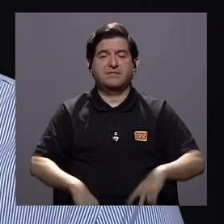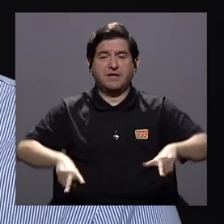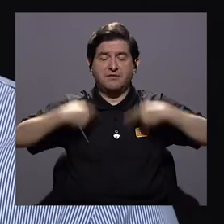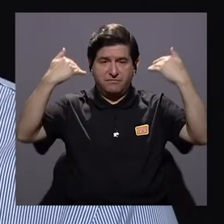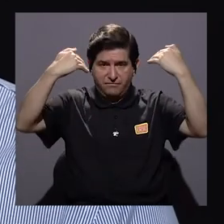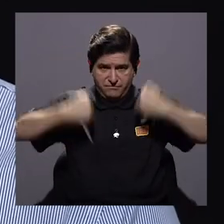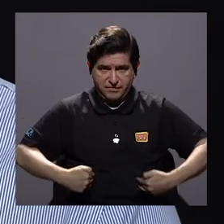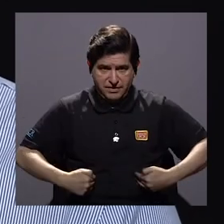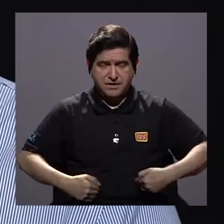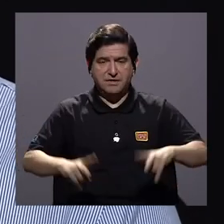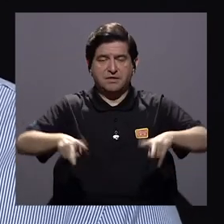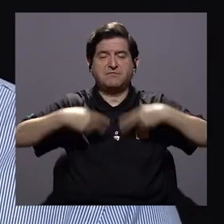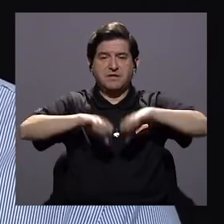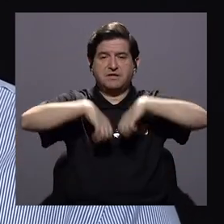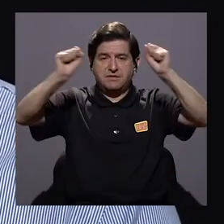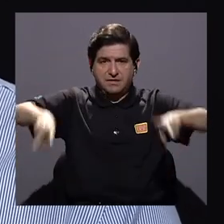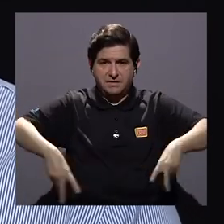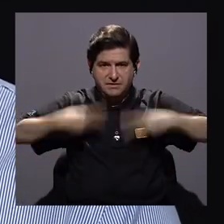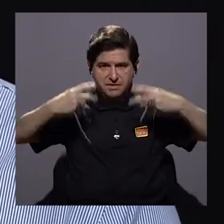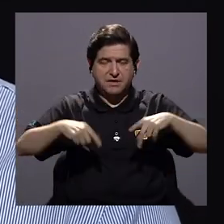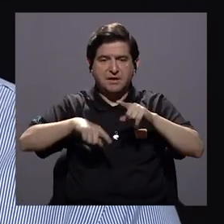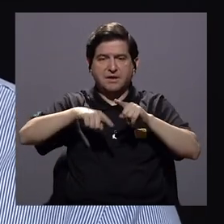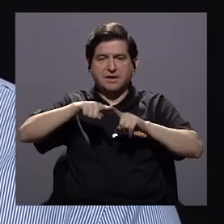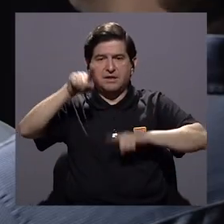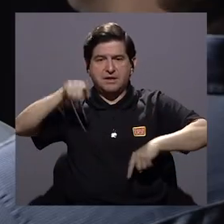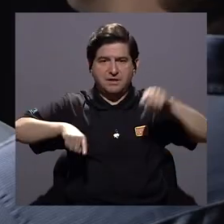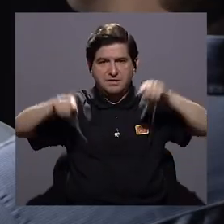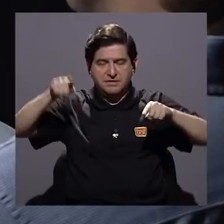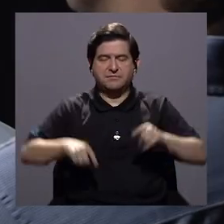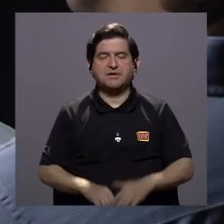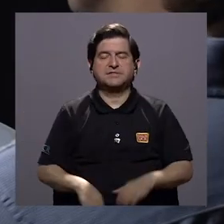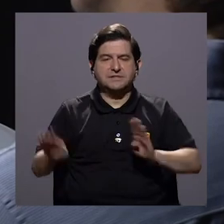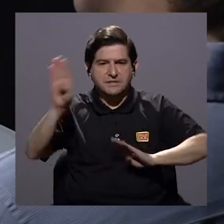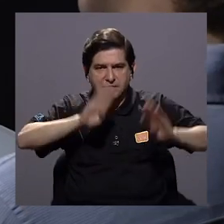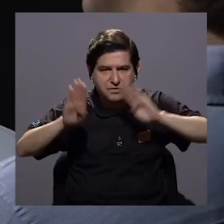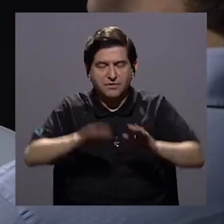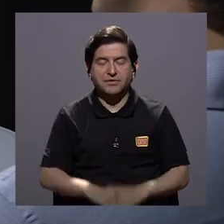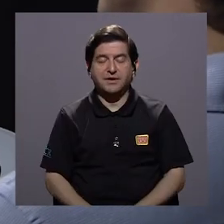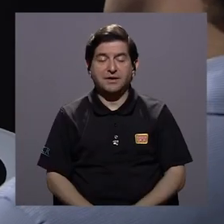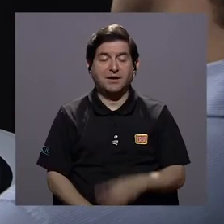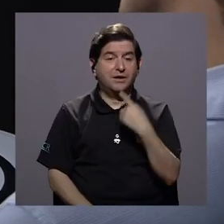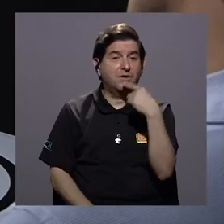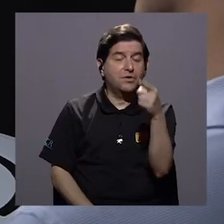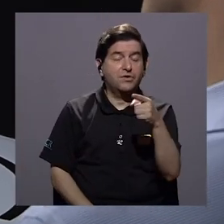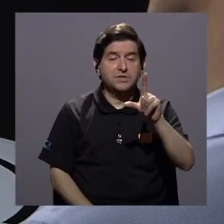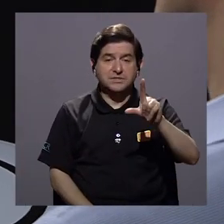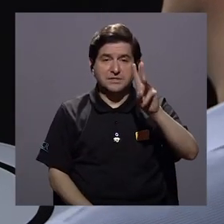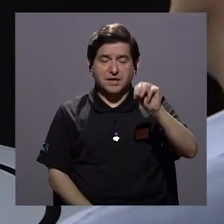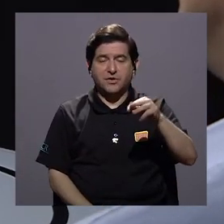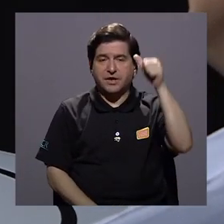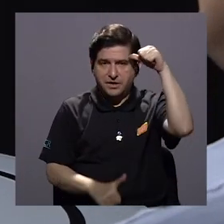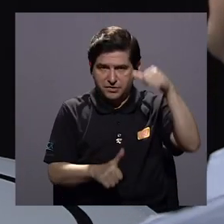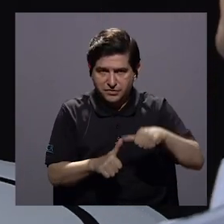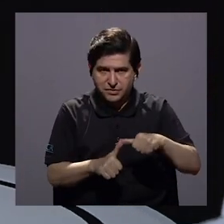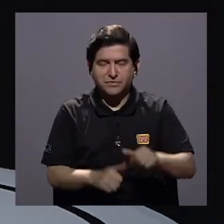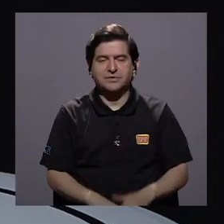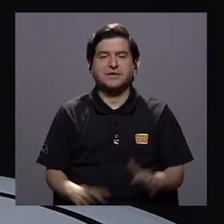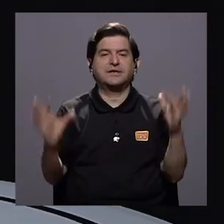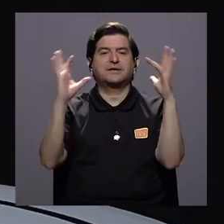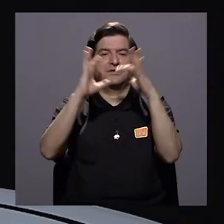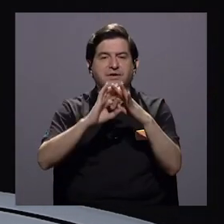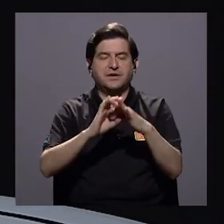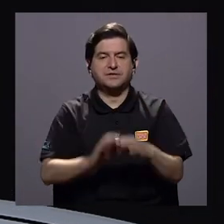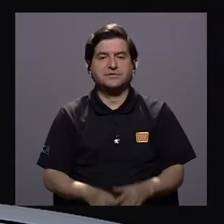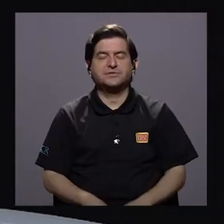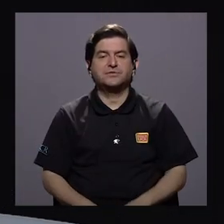vida humana, la vida de los ecosistemas y de la biodiversidad me quedo con las palabras de don Leonardo Merino en tono